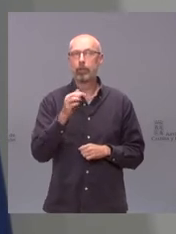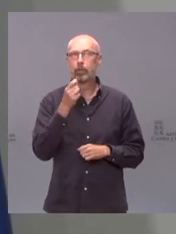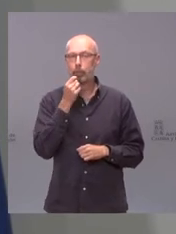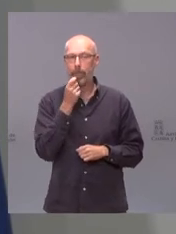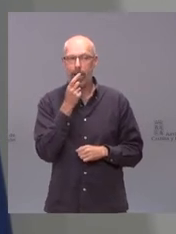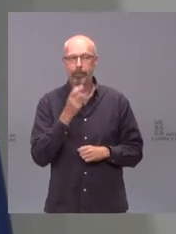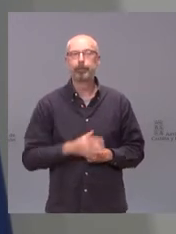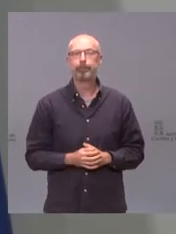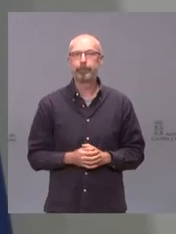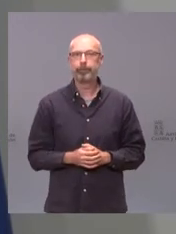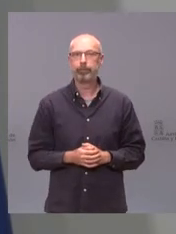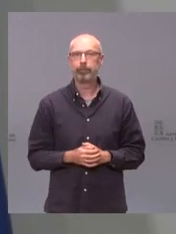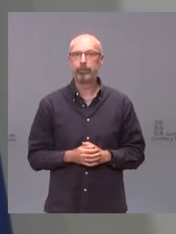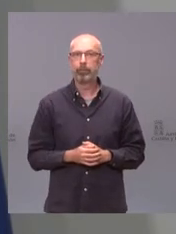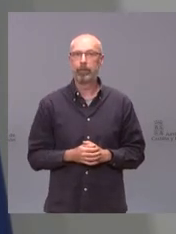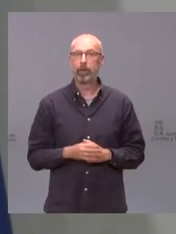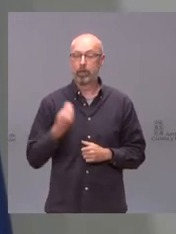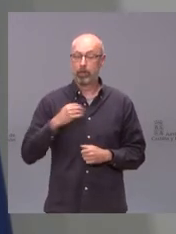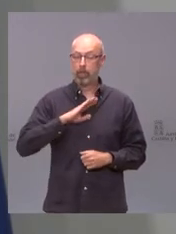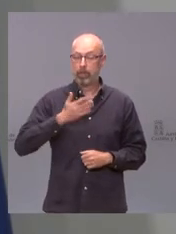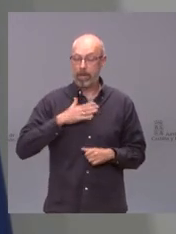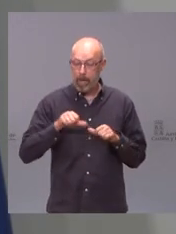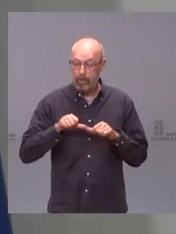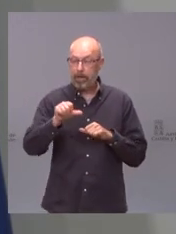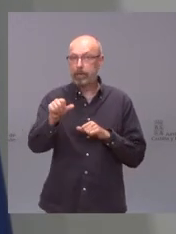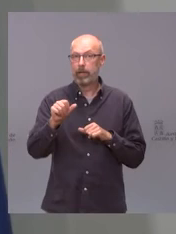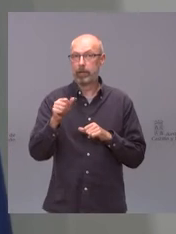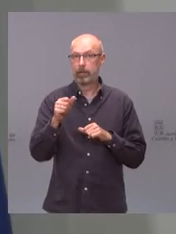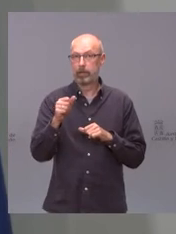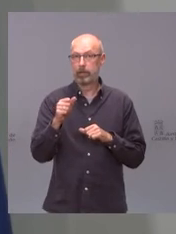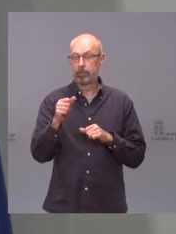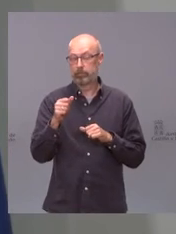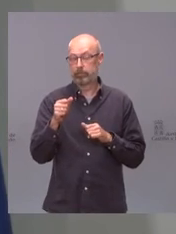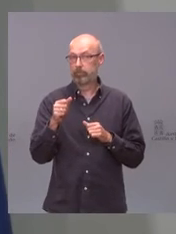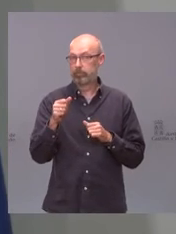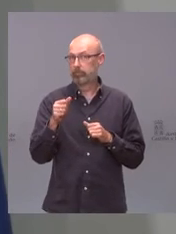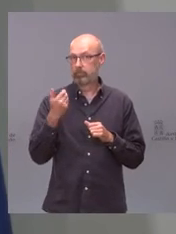En todos estos municipios, a partir de mañana, a partir de la publicación del boletín,